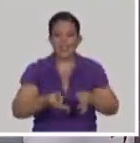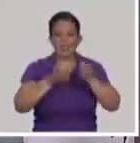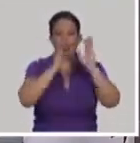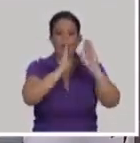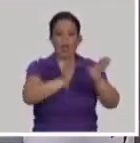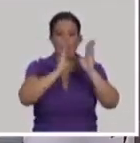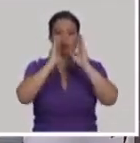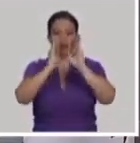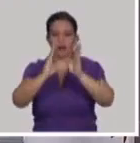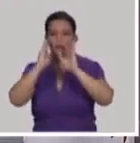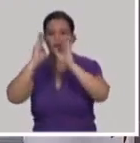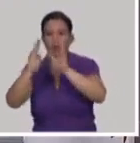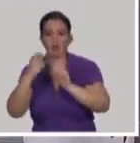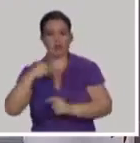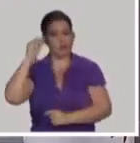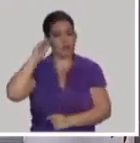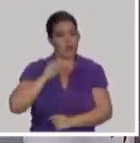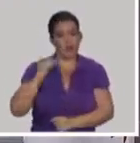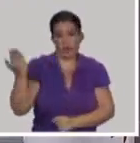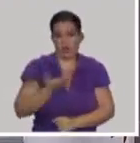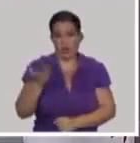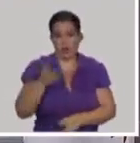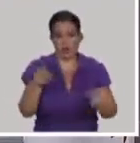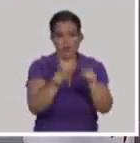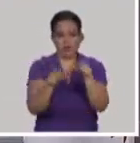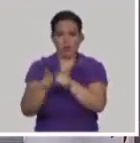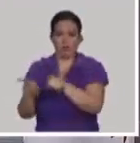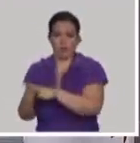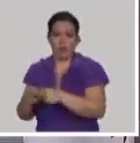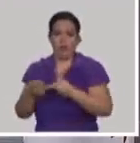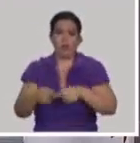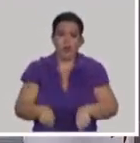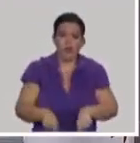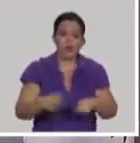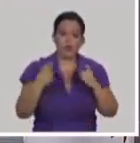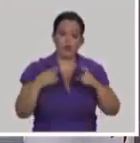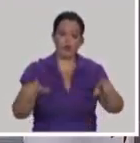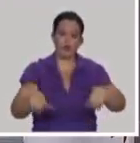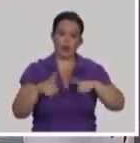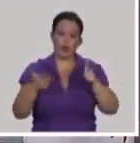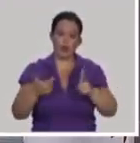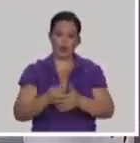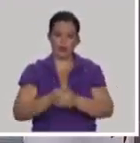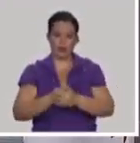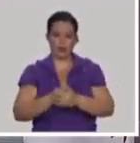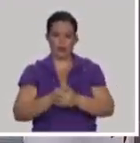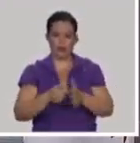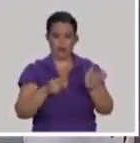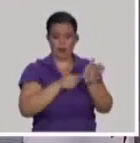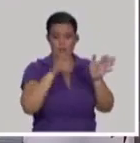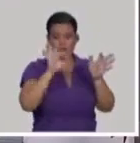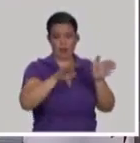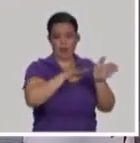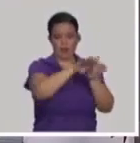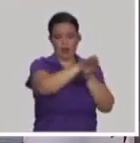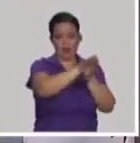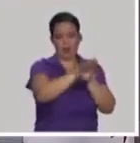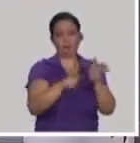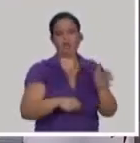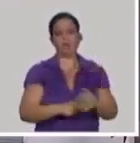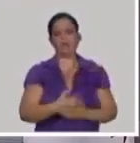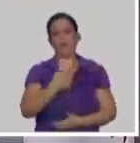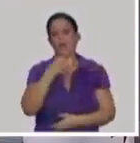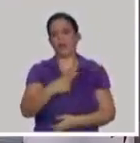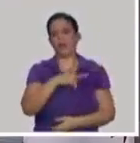hay que complementar. Entonces, siguiendo en esa línea, vamos entonces a una de las grandes preguntas de la población